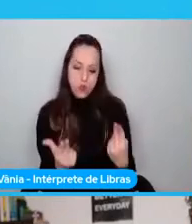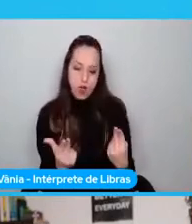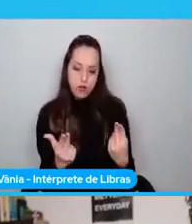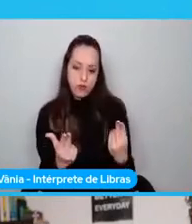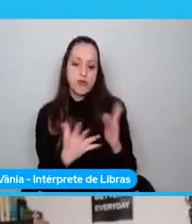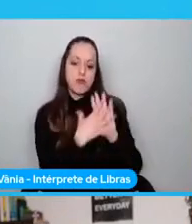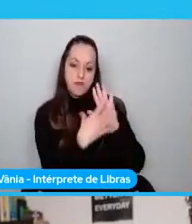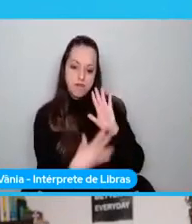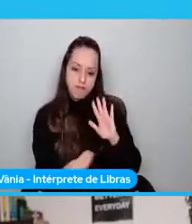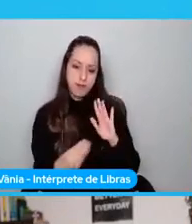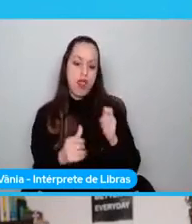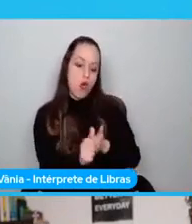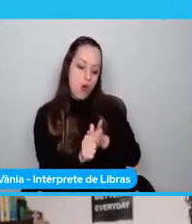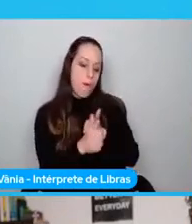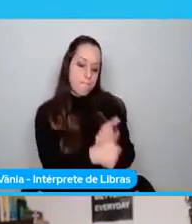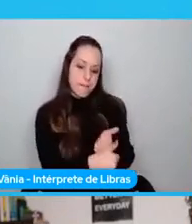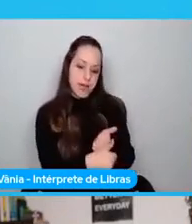conoce.